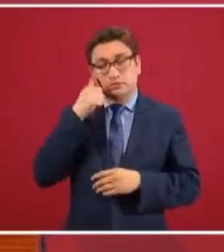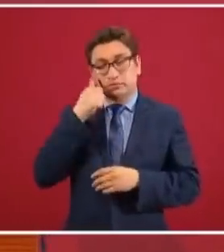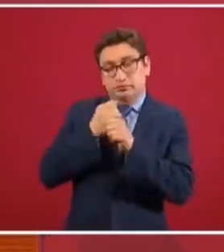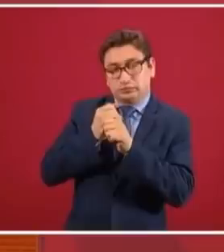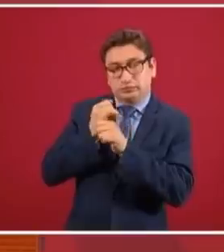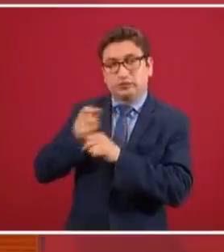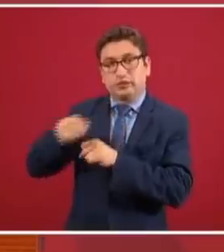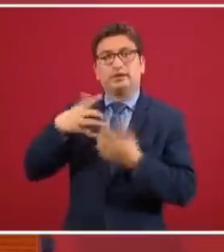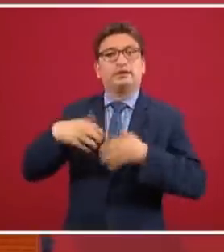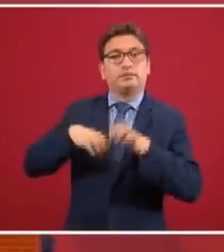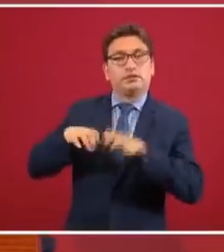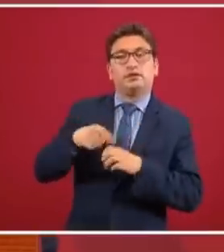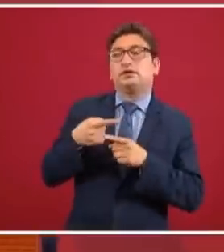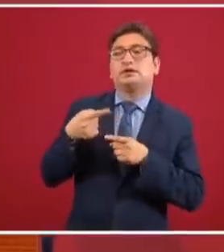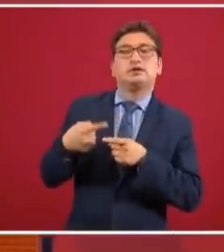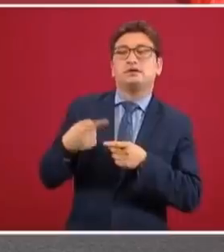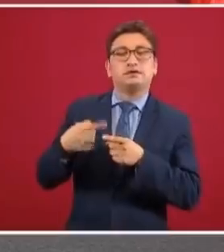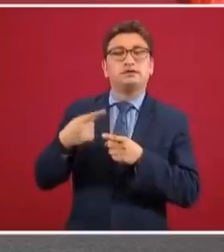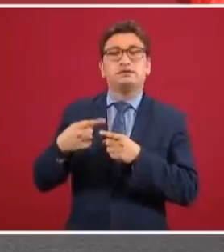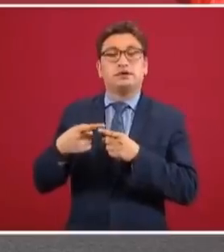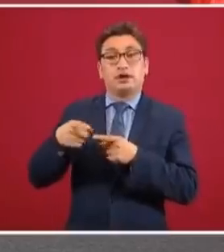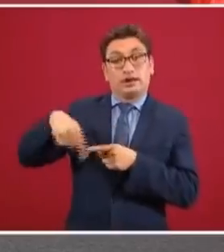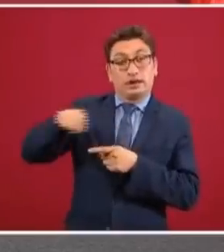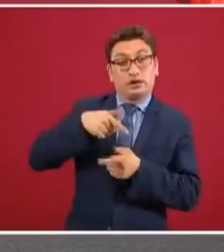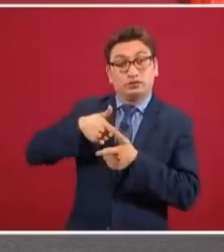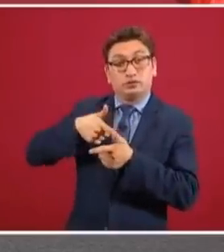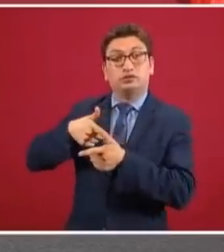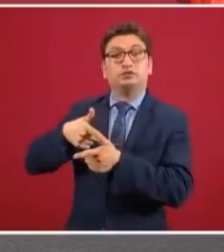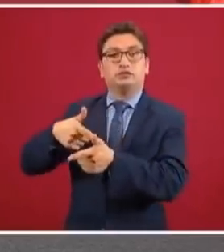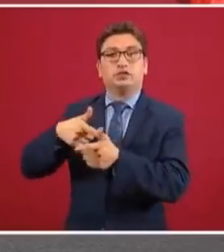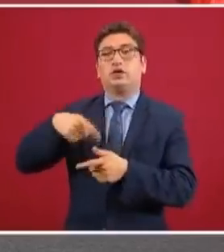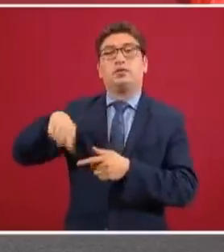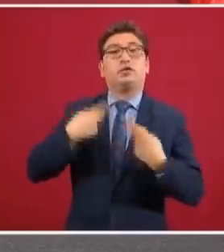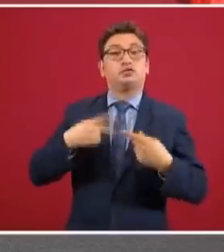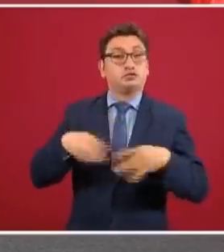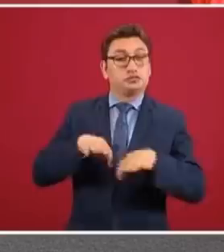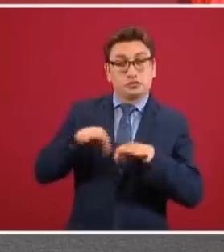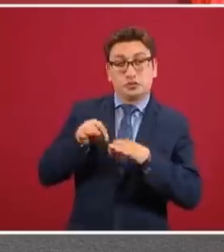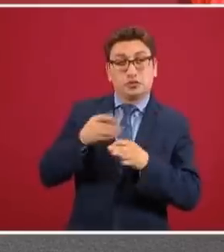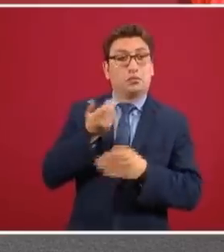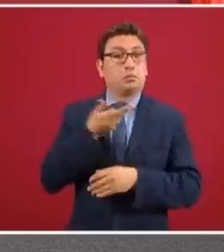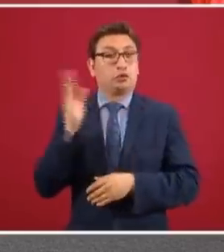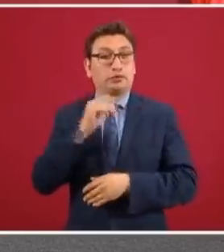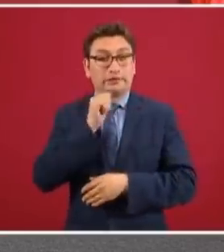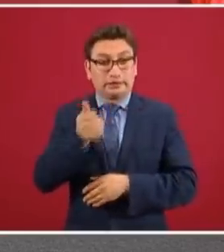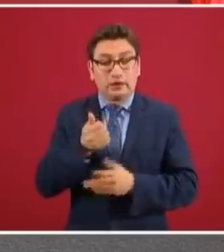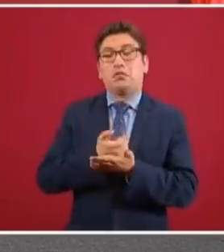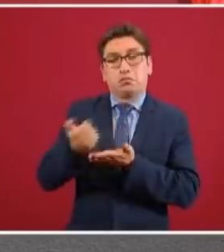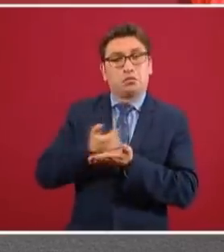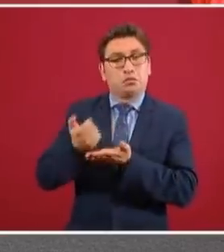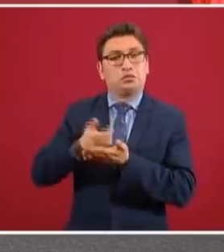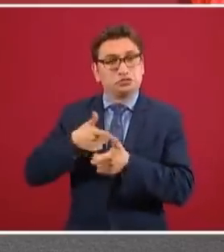saber quiénes habían sostenido, quiénes habían sido solidarios con sus trabajadores y no los habían dado